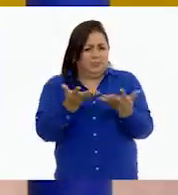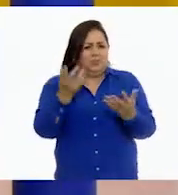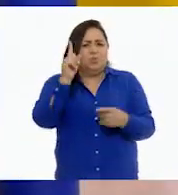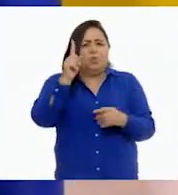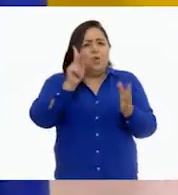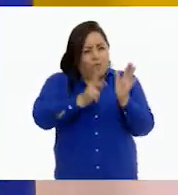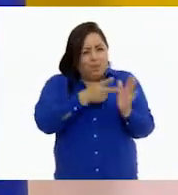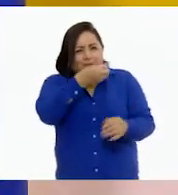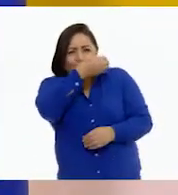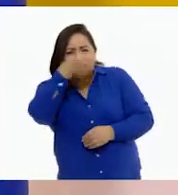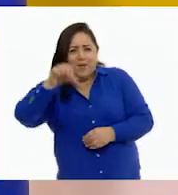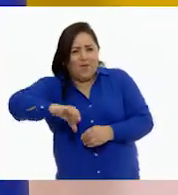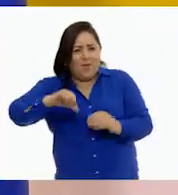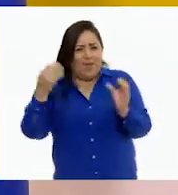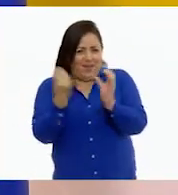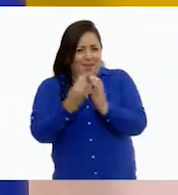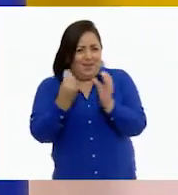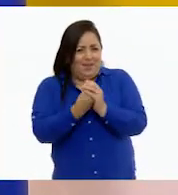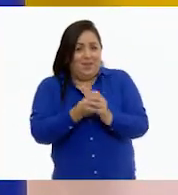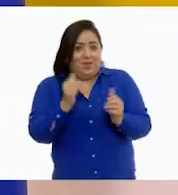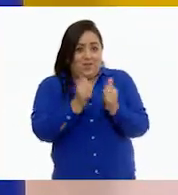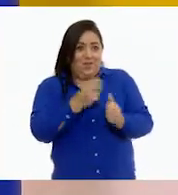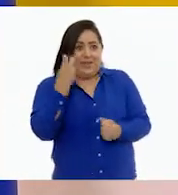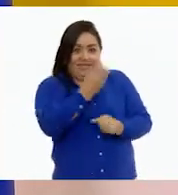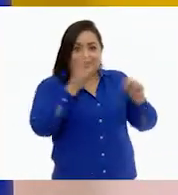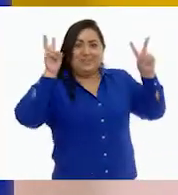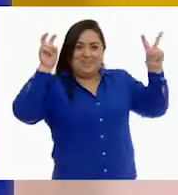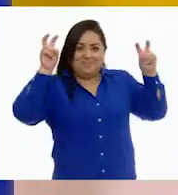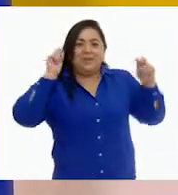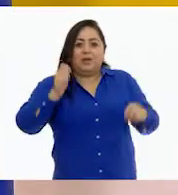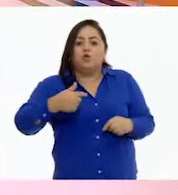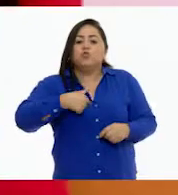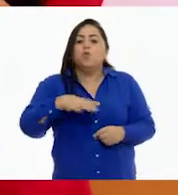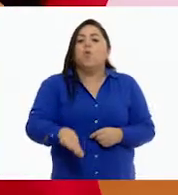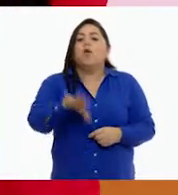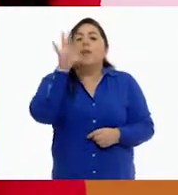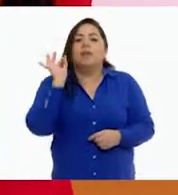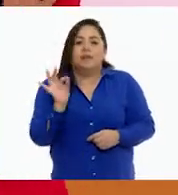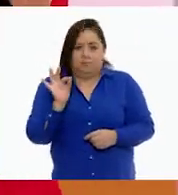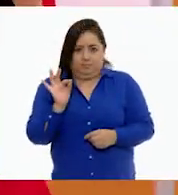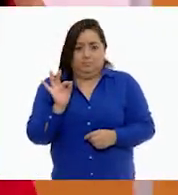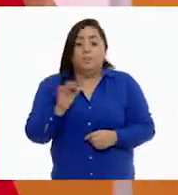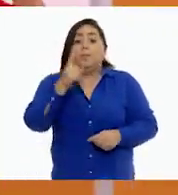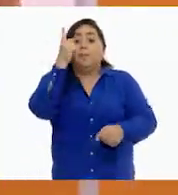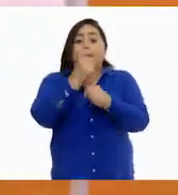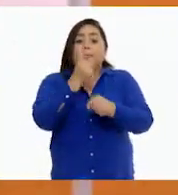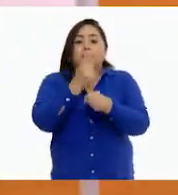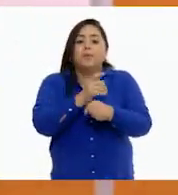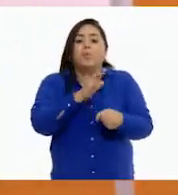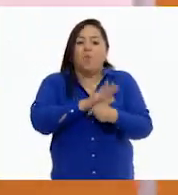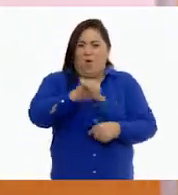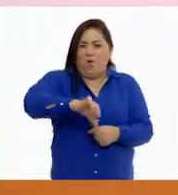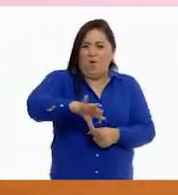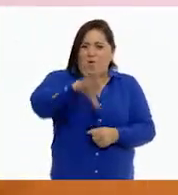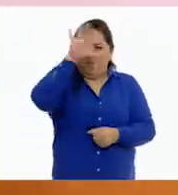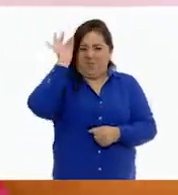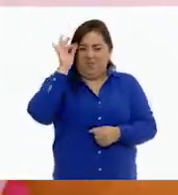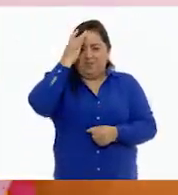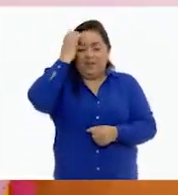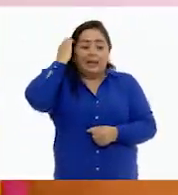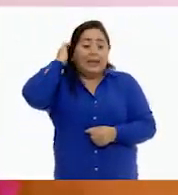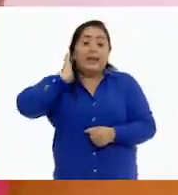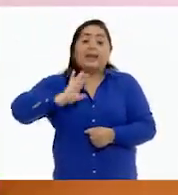pequeño resumen de lo que vimos en la clase con este tema que es yo elijo? Sí. Lo primero que dijimos en el día fue que